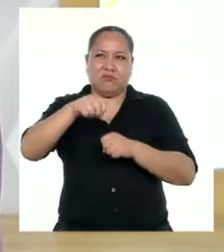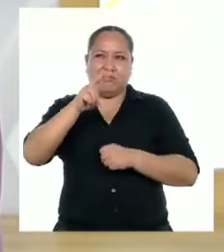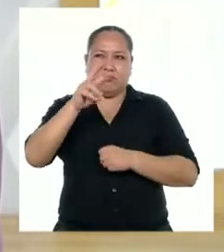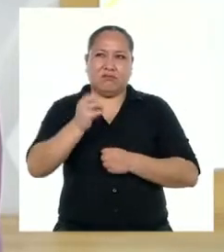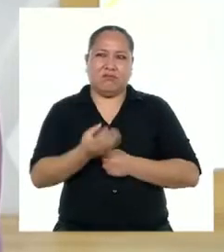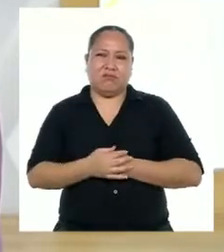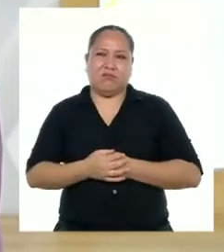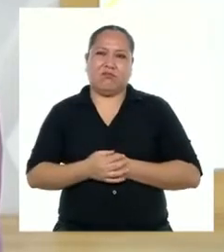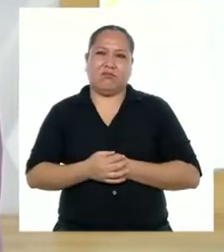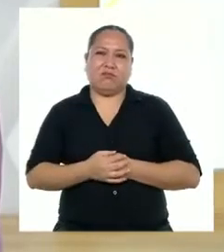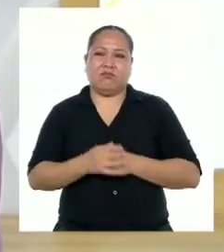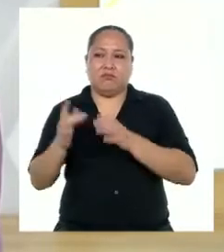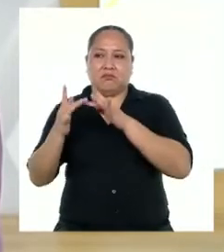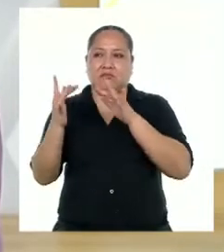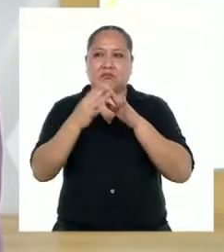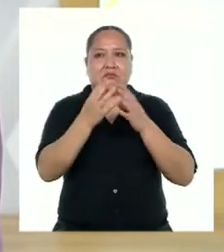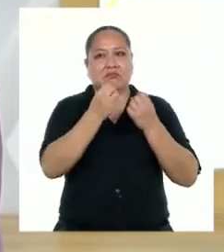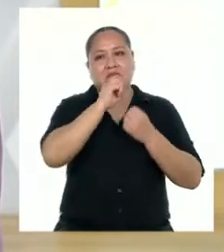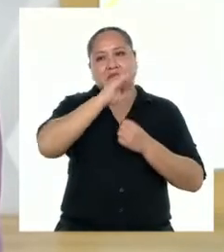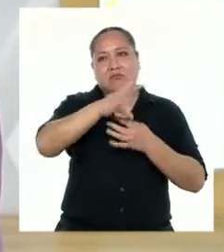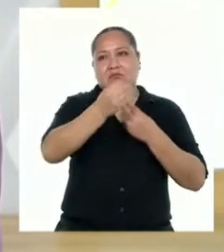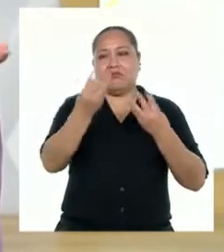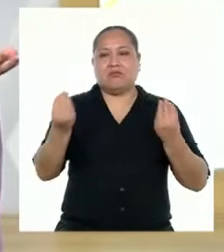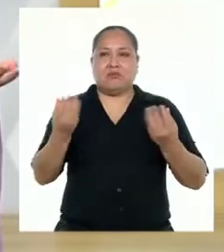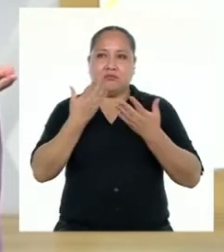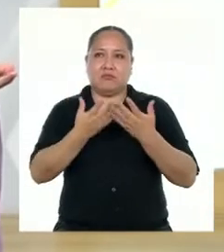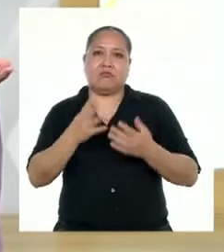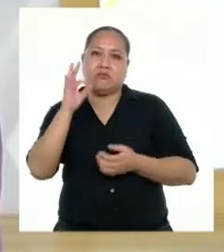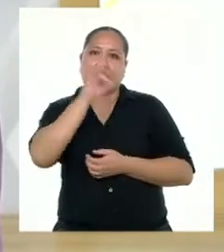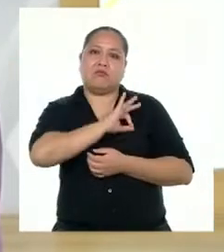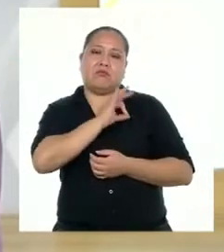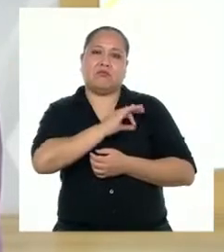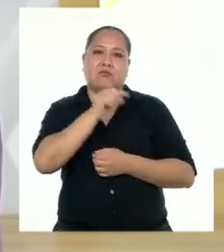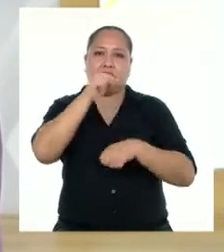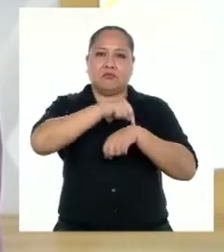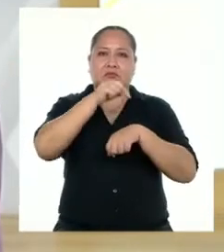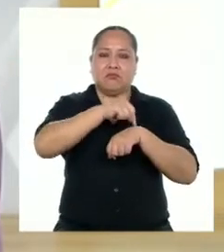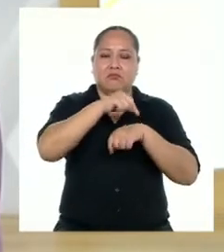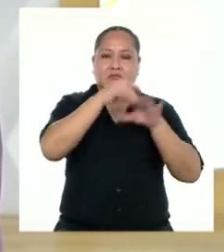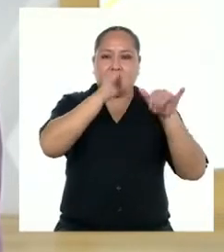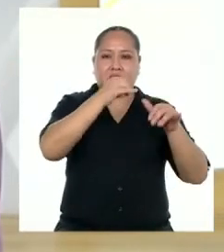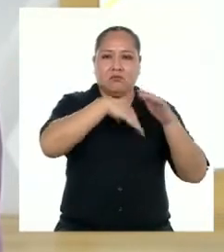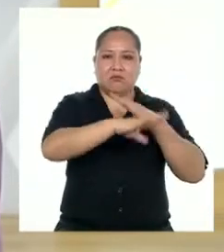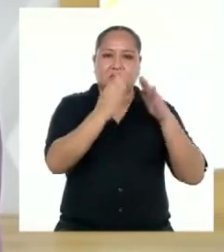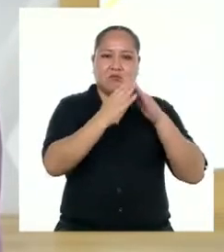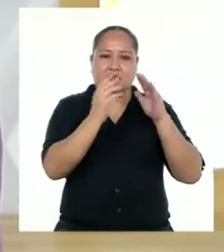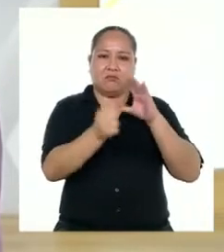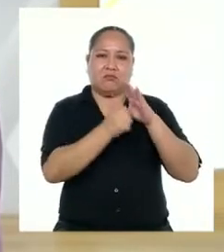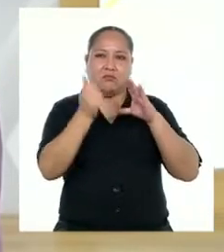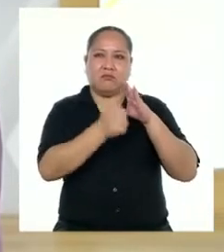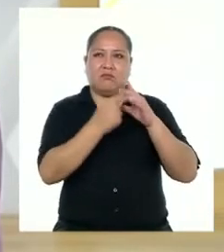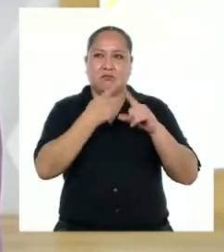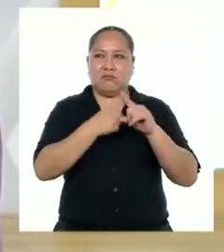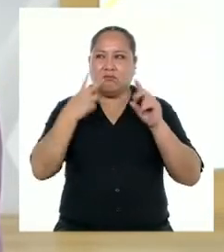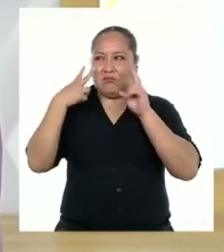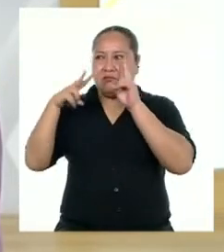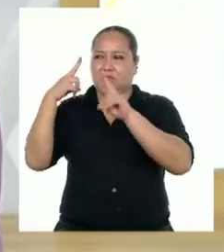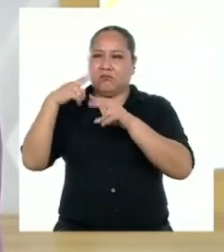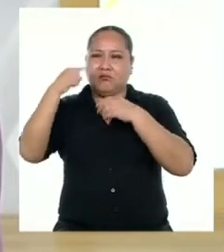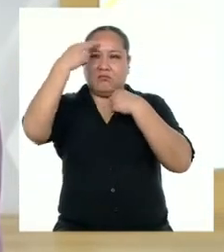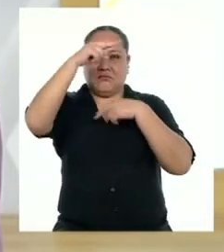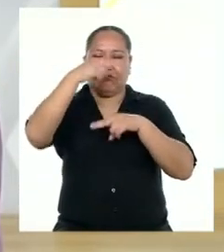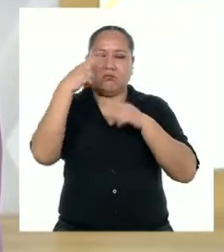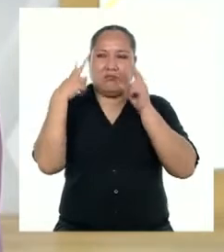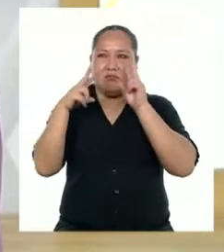En las redes se dicen muchas cosas sobre aprovechar la cuarentena y el aislamiento, pero cuando vemos las noticias,